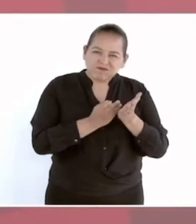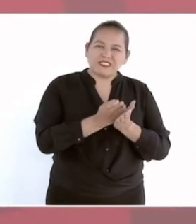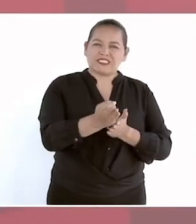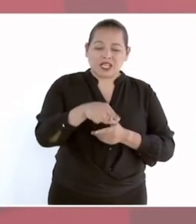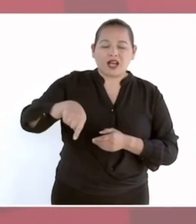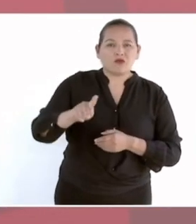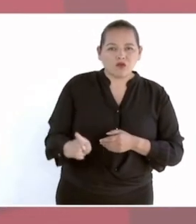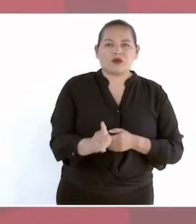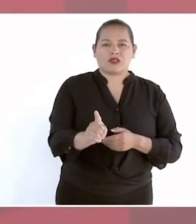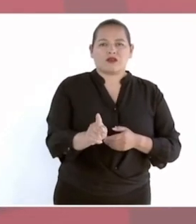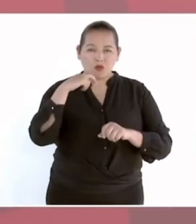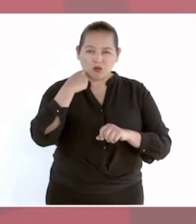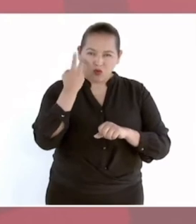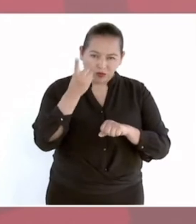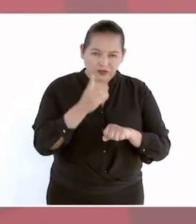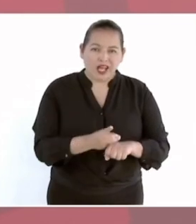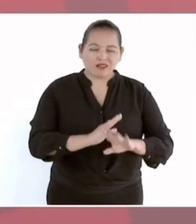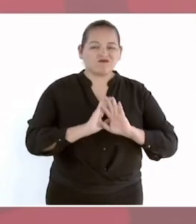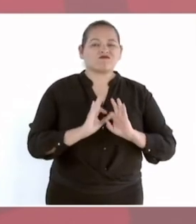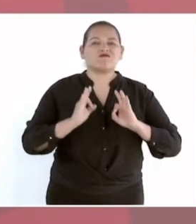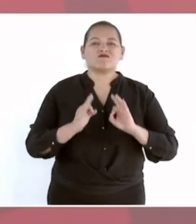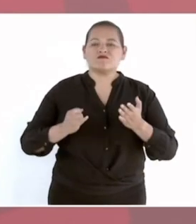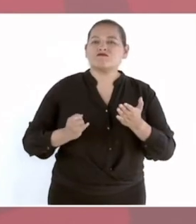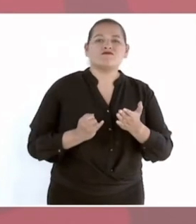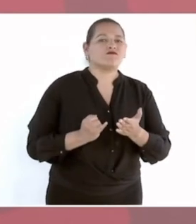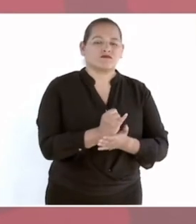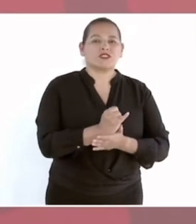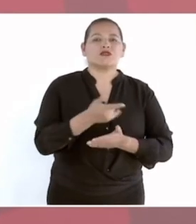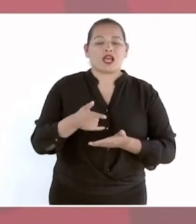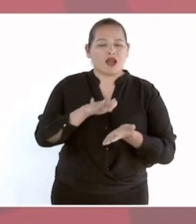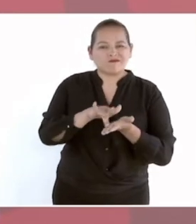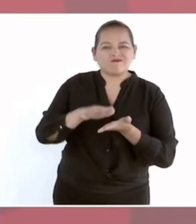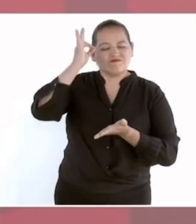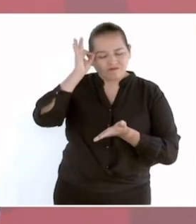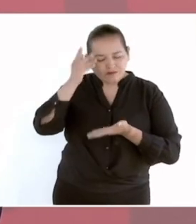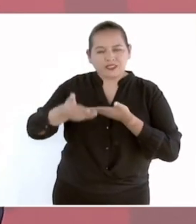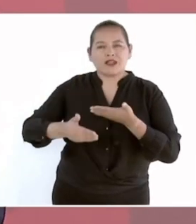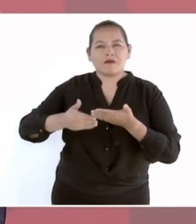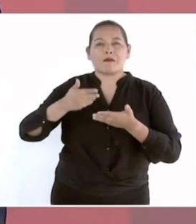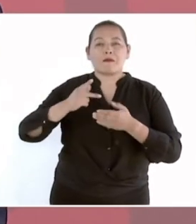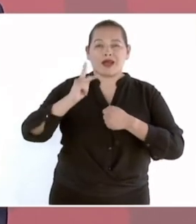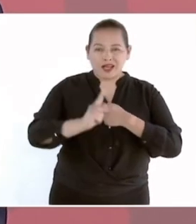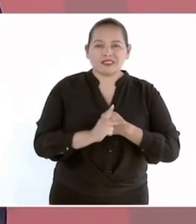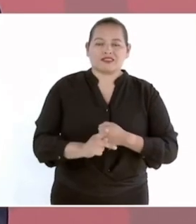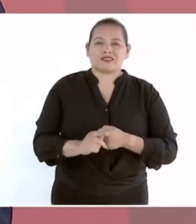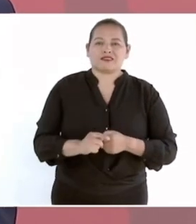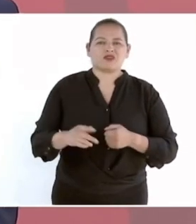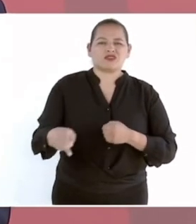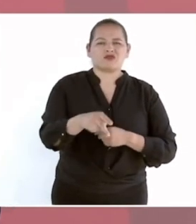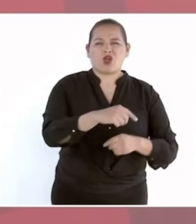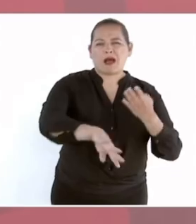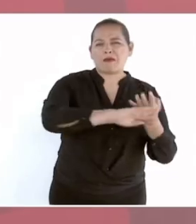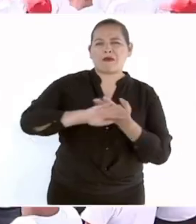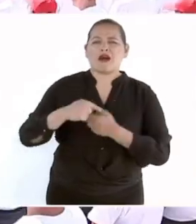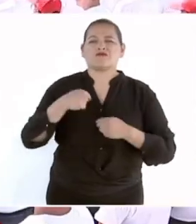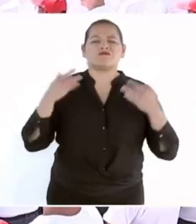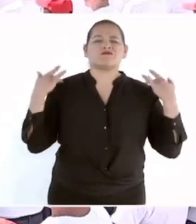pueblo y de amor a la patria. convicción absoluta de que estaba sirviendo al país lo hacía inmune a todos los ataques.